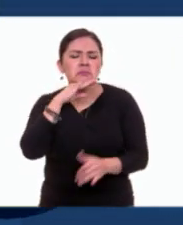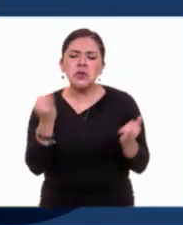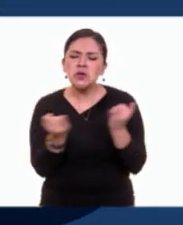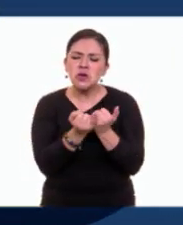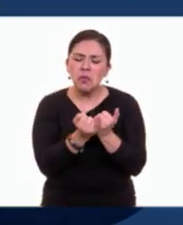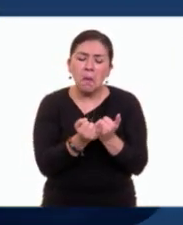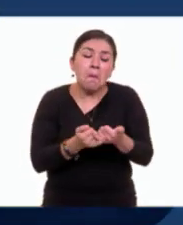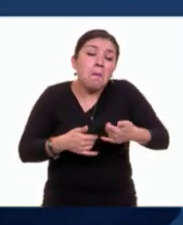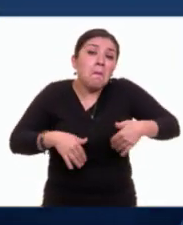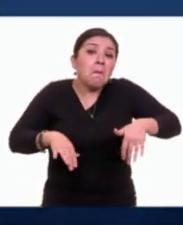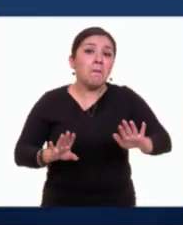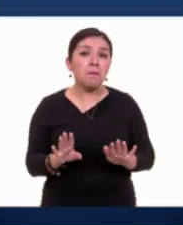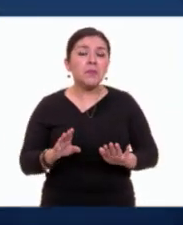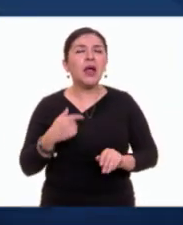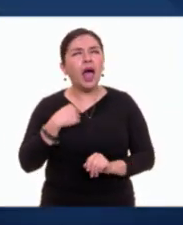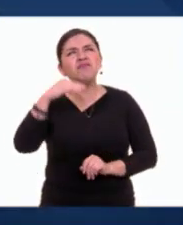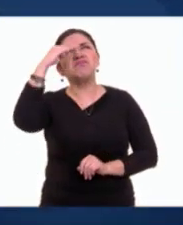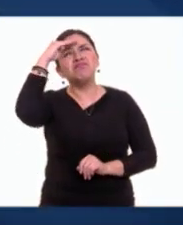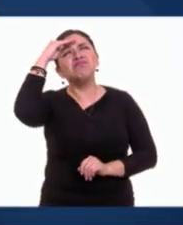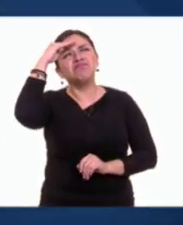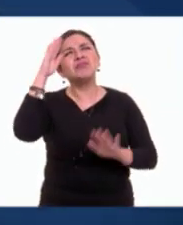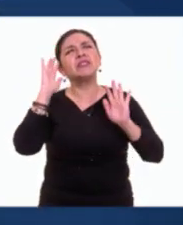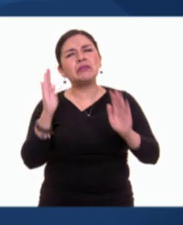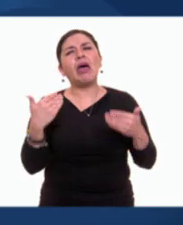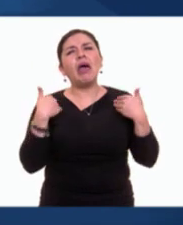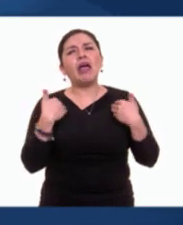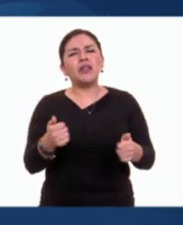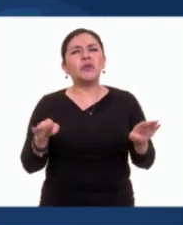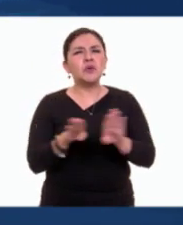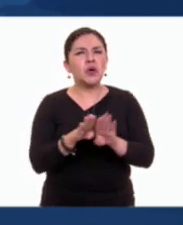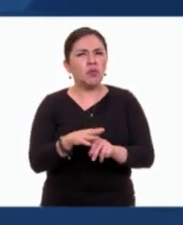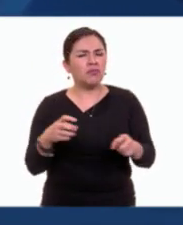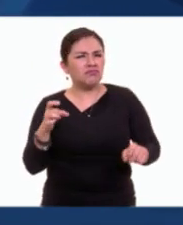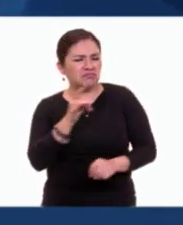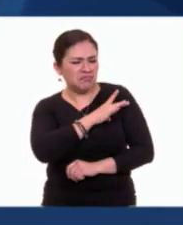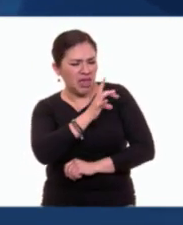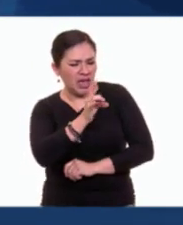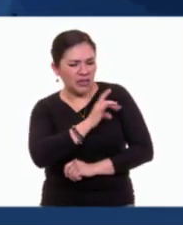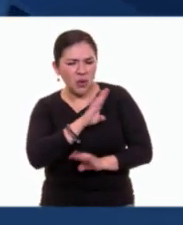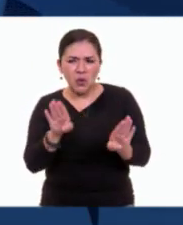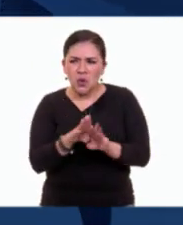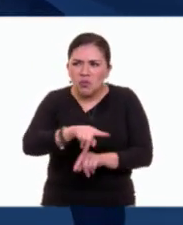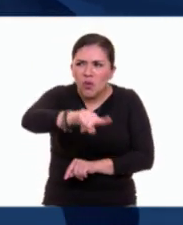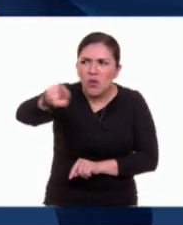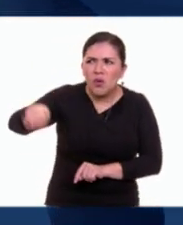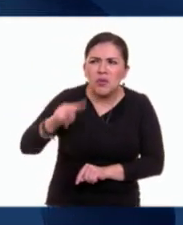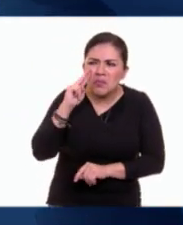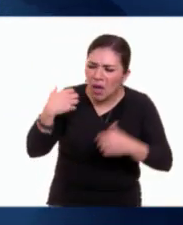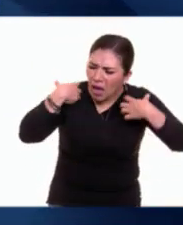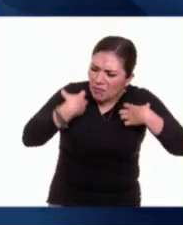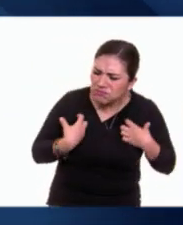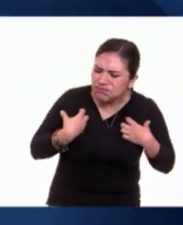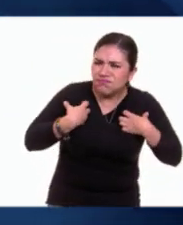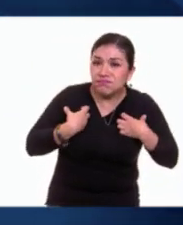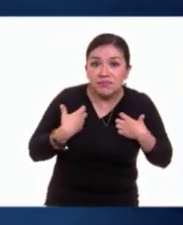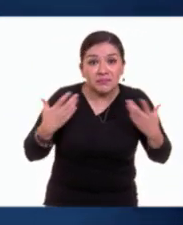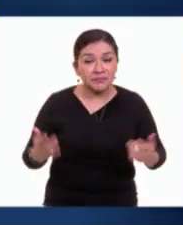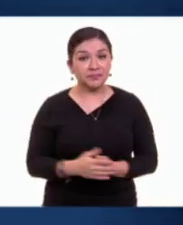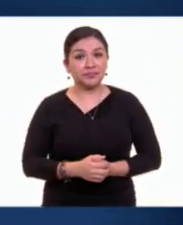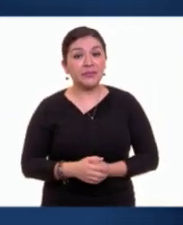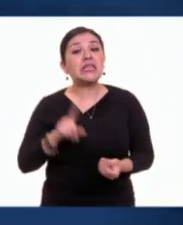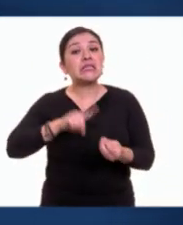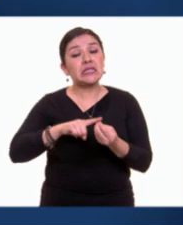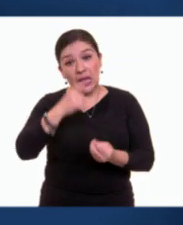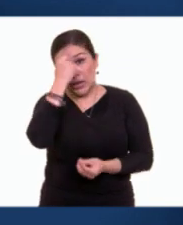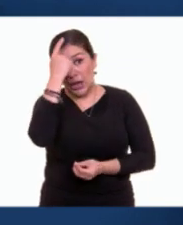sobre mí y me quedó más profundamente agobiado que los otros con sus abrumadoras quimeras. Fuente,